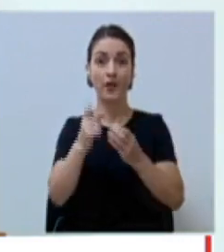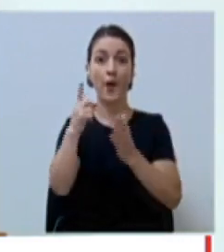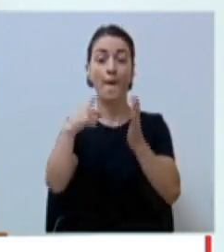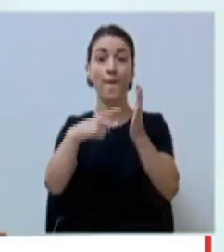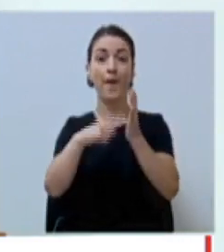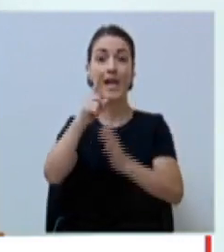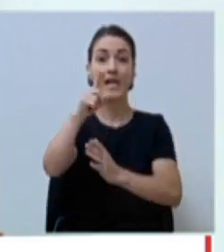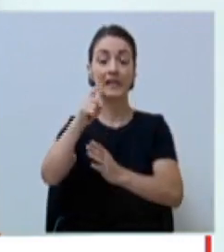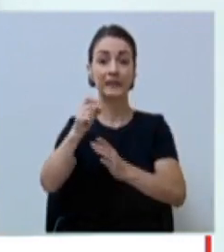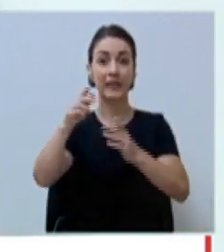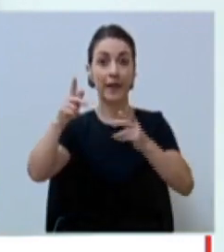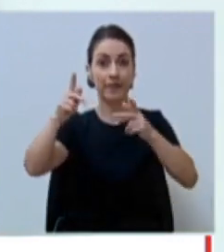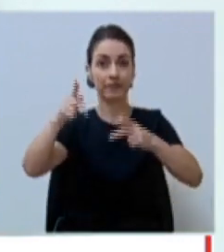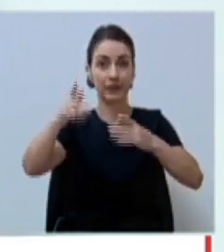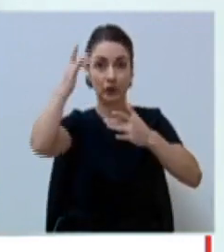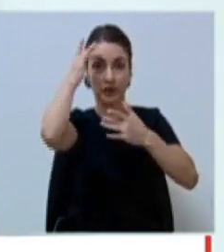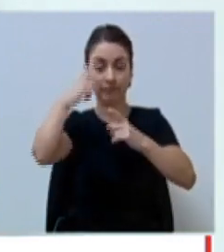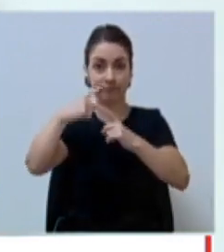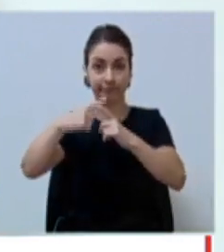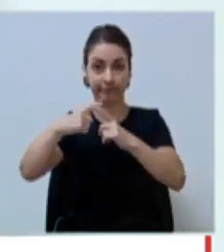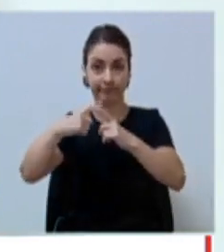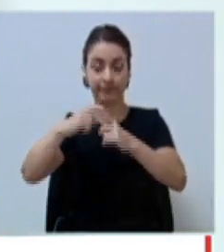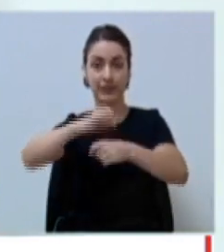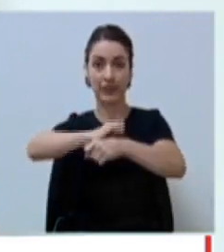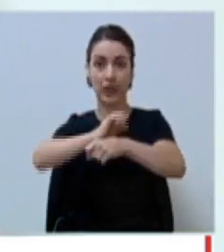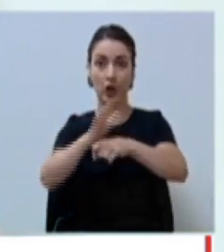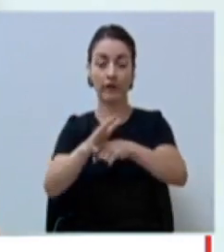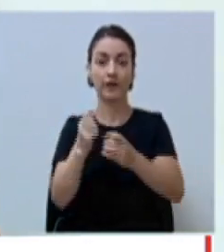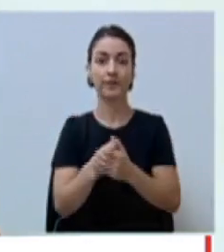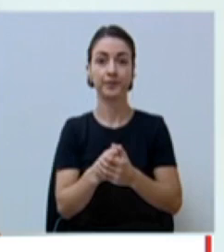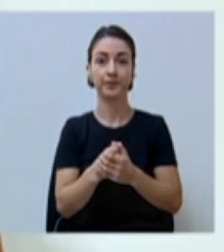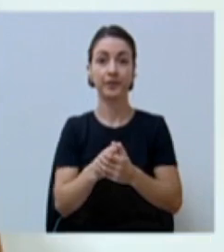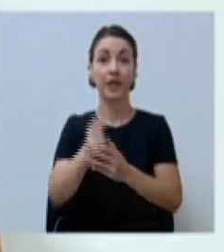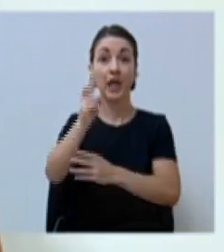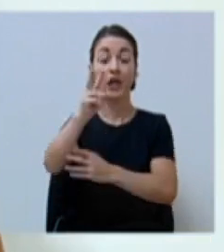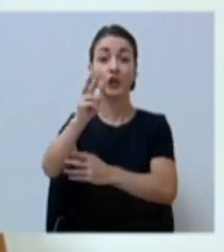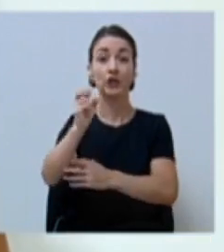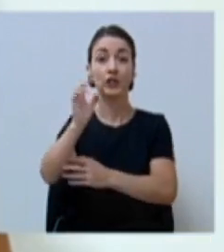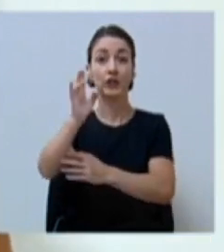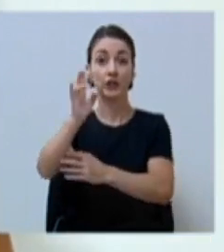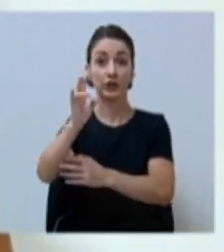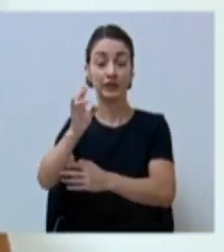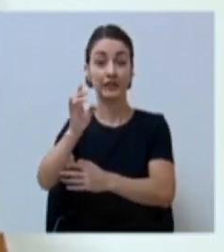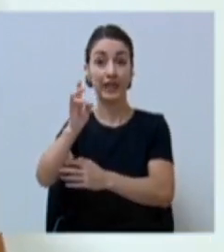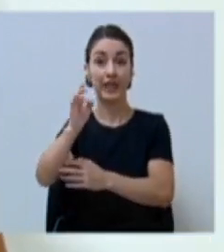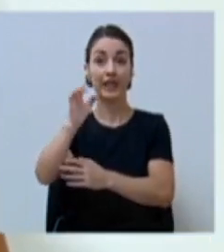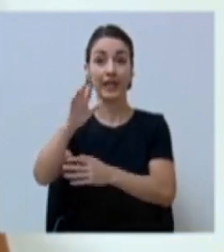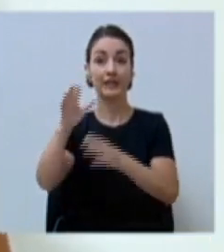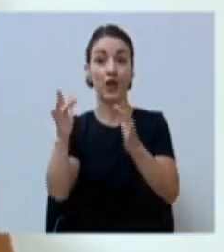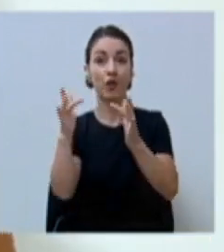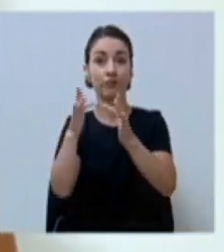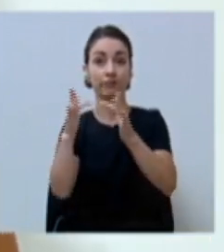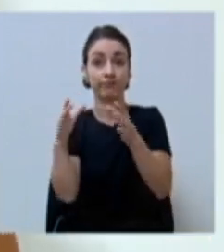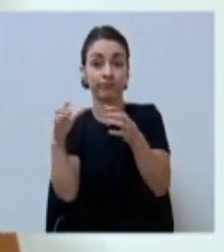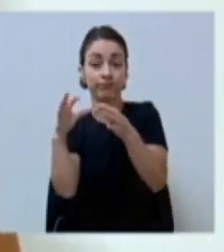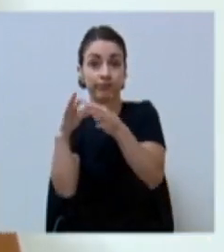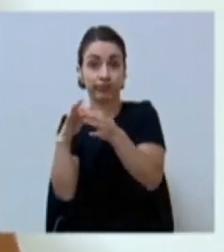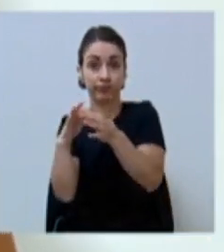,100 casos nuevos de COVID-19, de los cuales 275 son por nexo